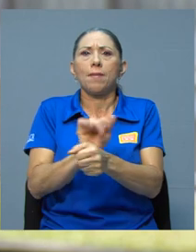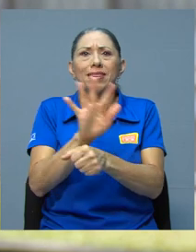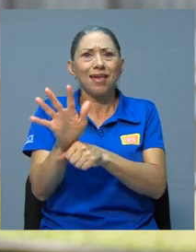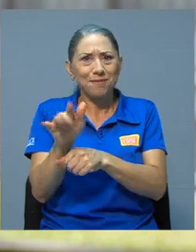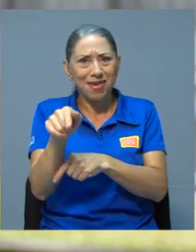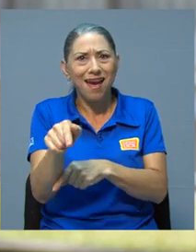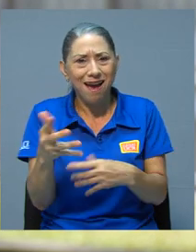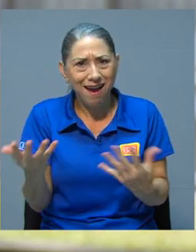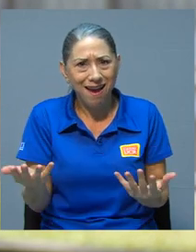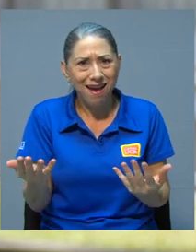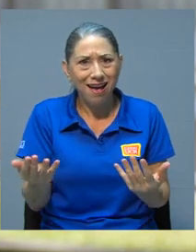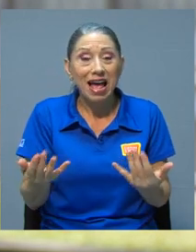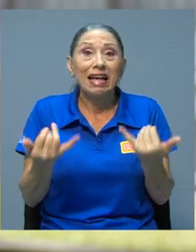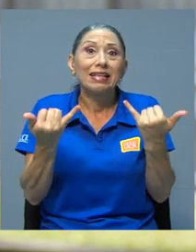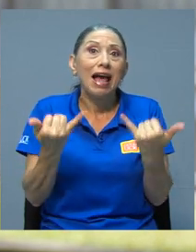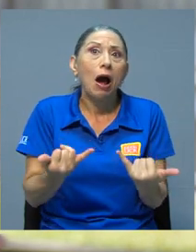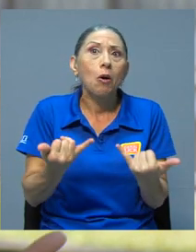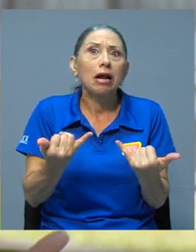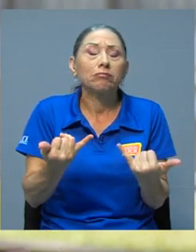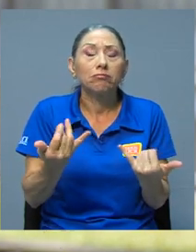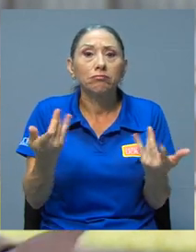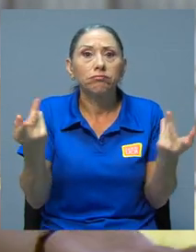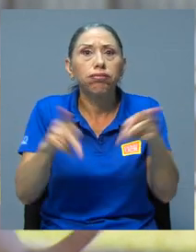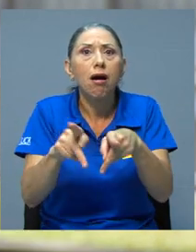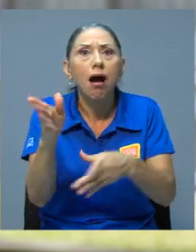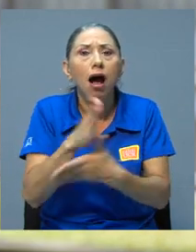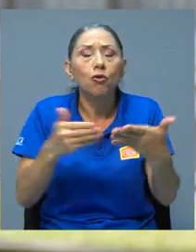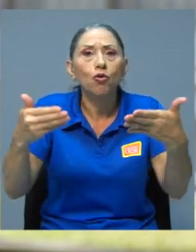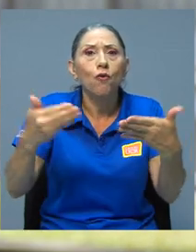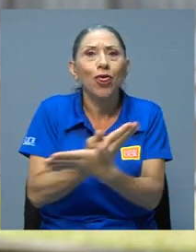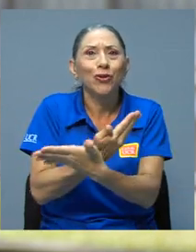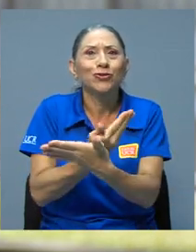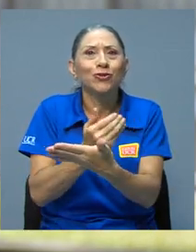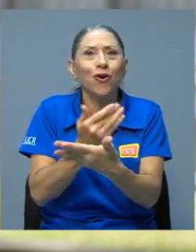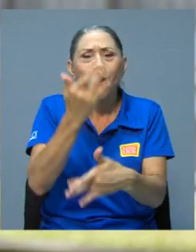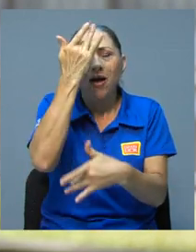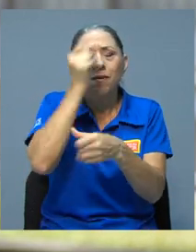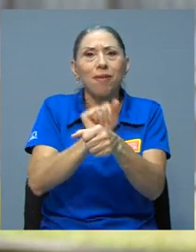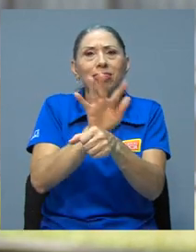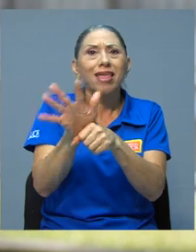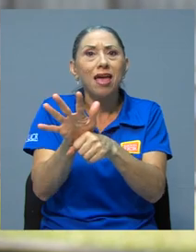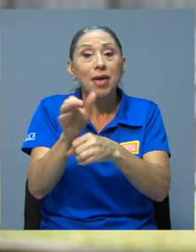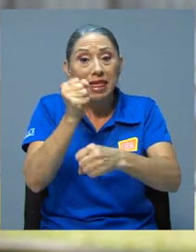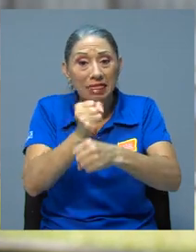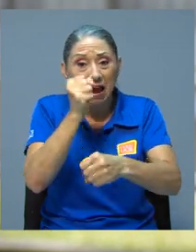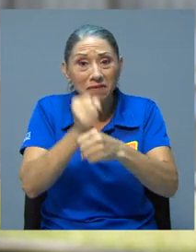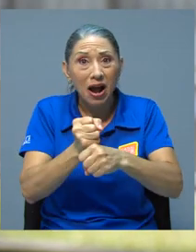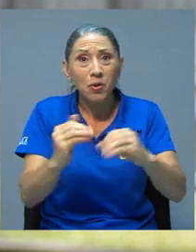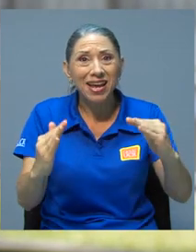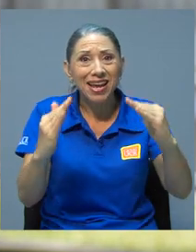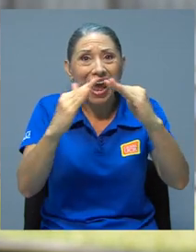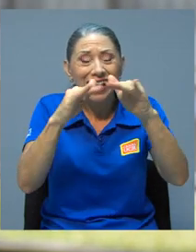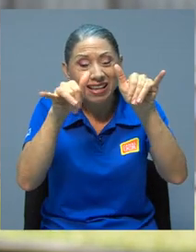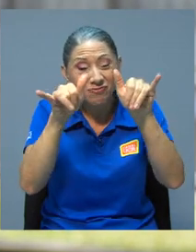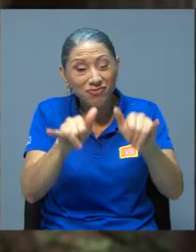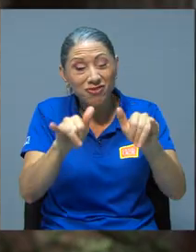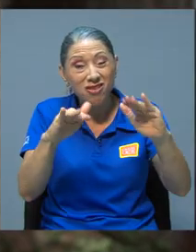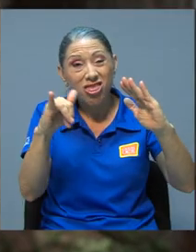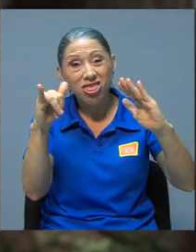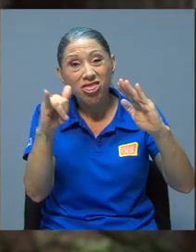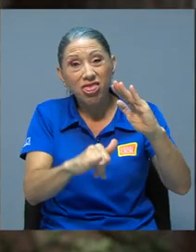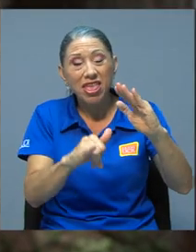pandemia, con ese encuentro con algo novedoso que fue la pandemia, el trabajo en casa, la enseñanza en casa,